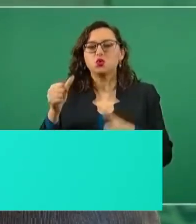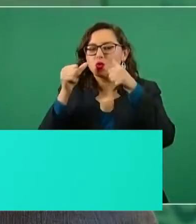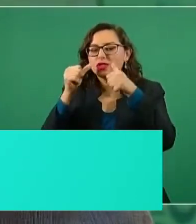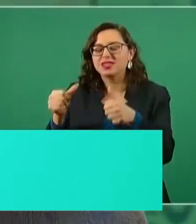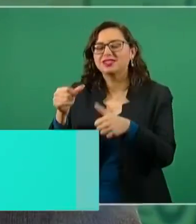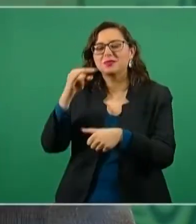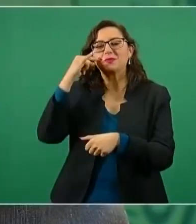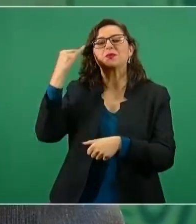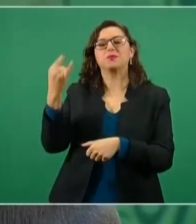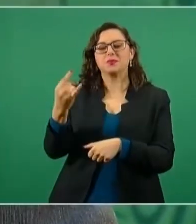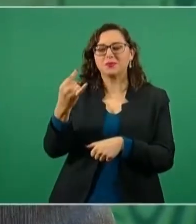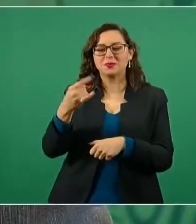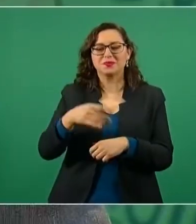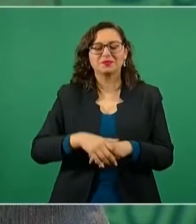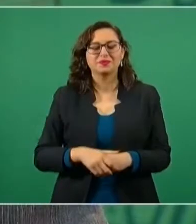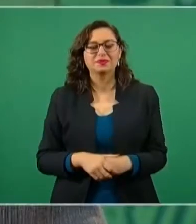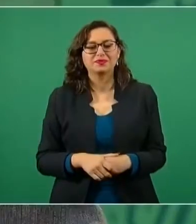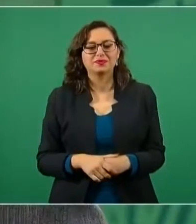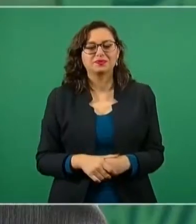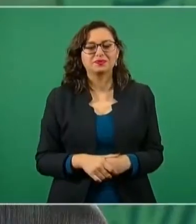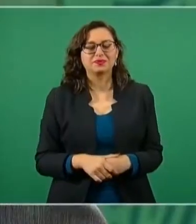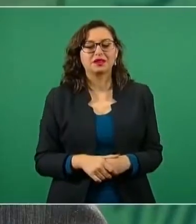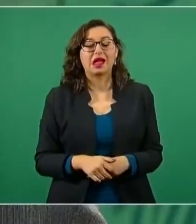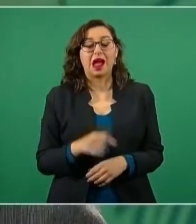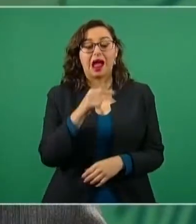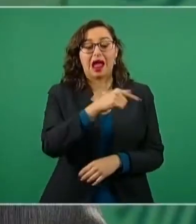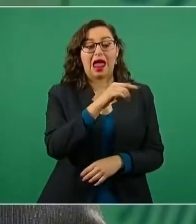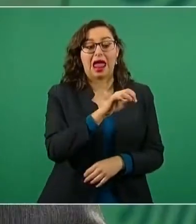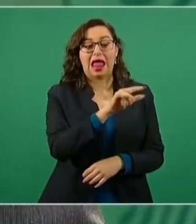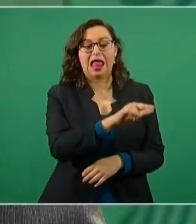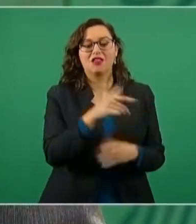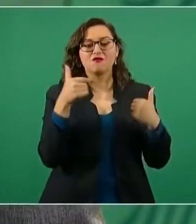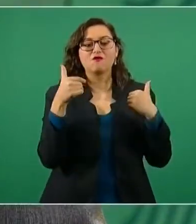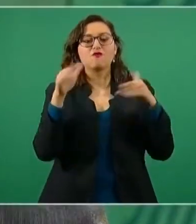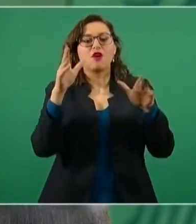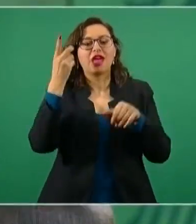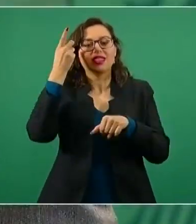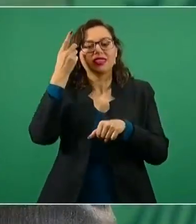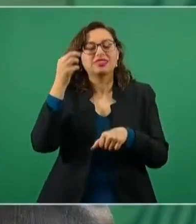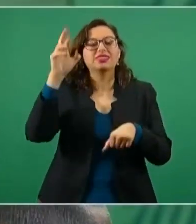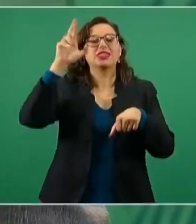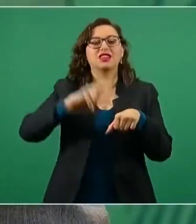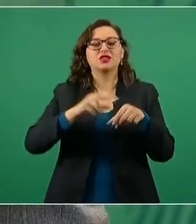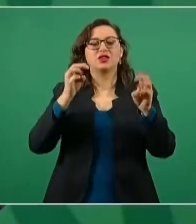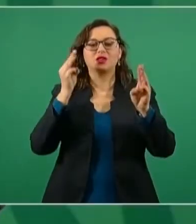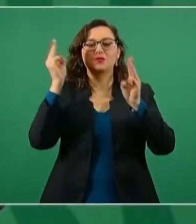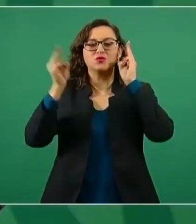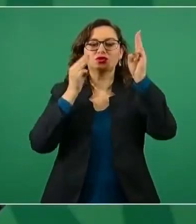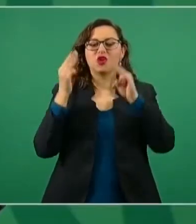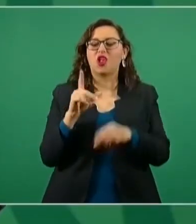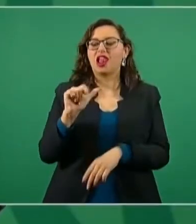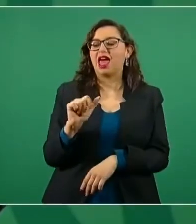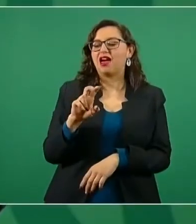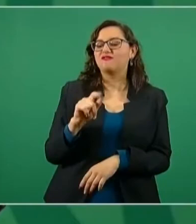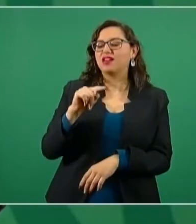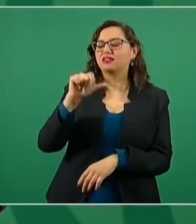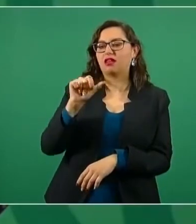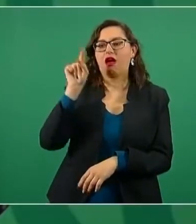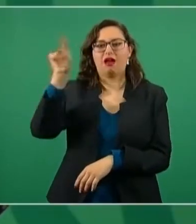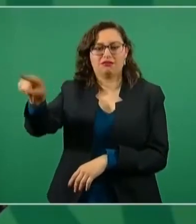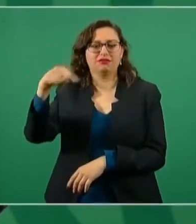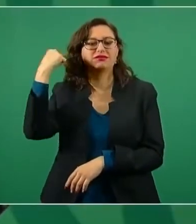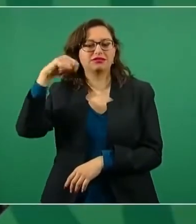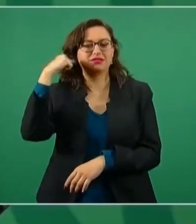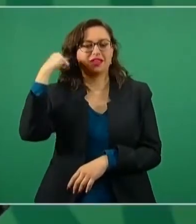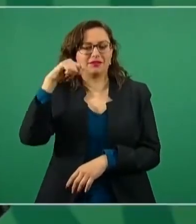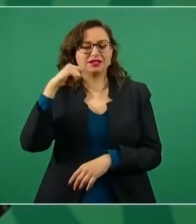era director del Museo de la Venta y del Museo de Tabasco y